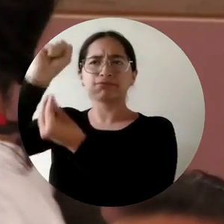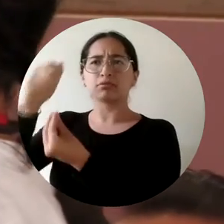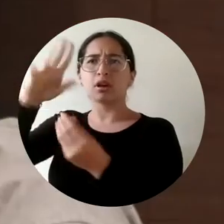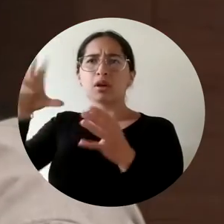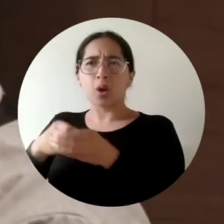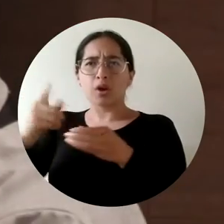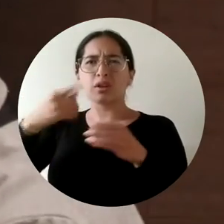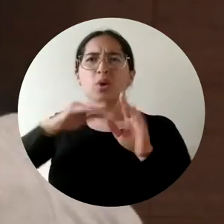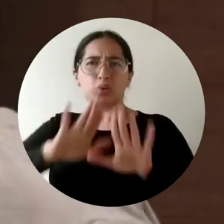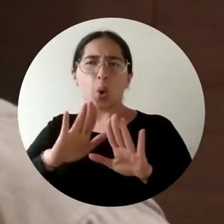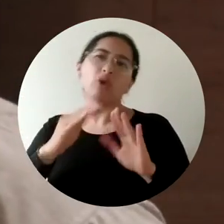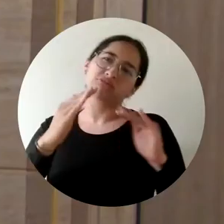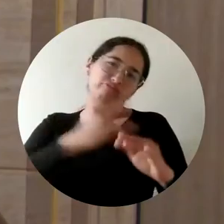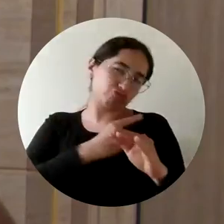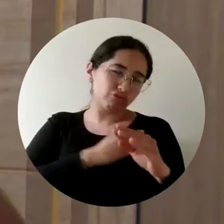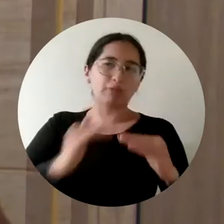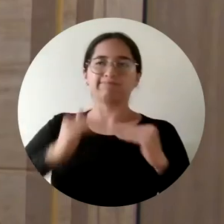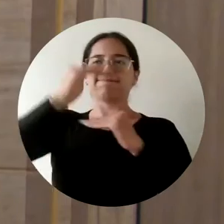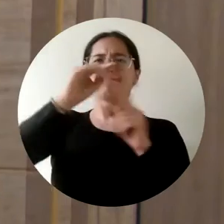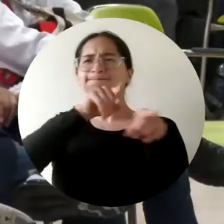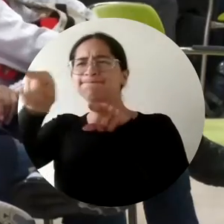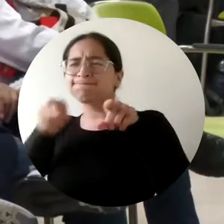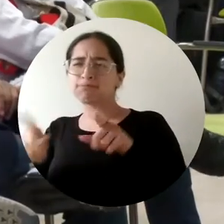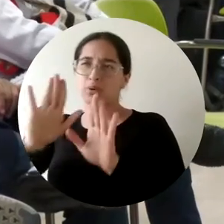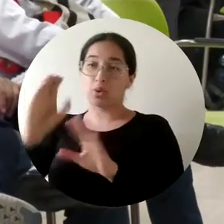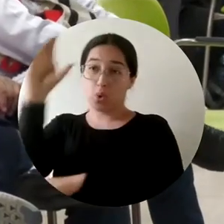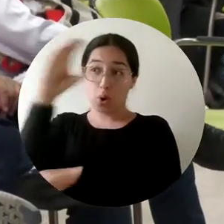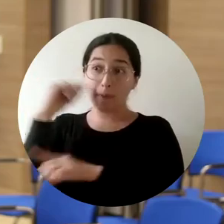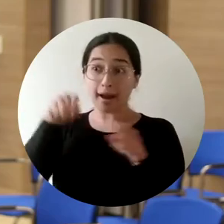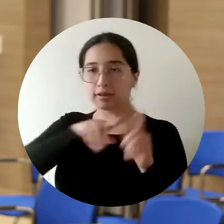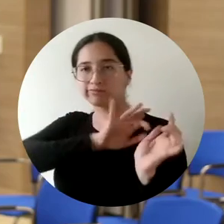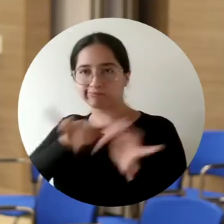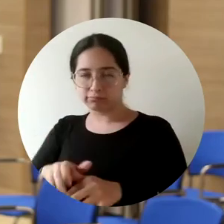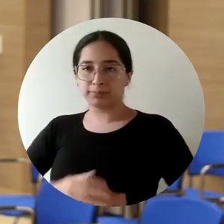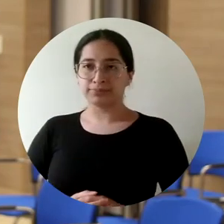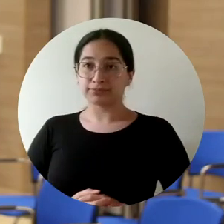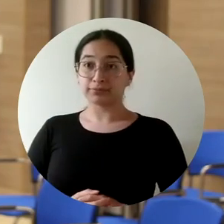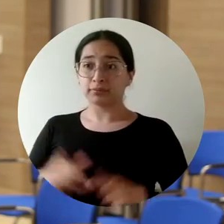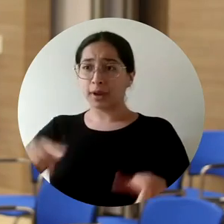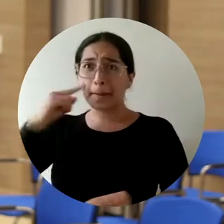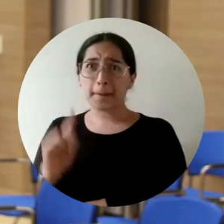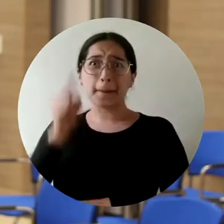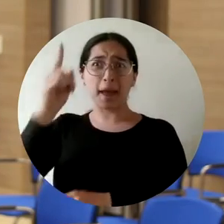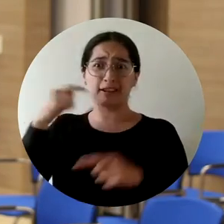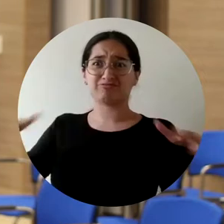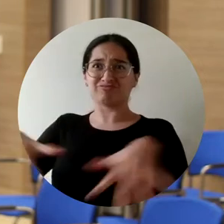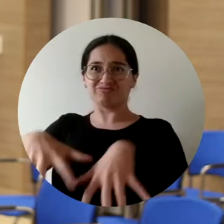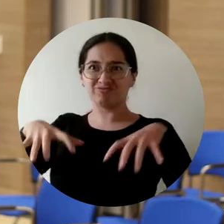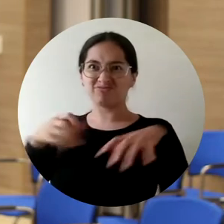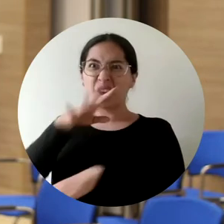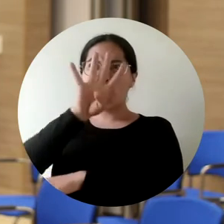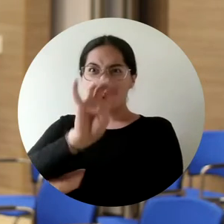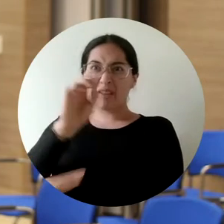sindicales de trabajadores conformadas en instituciones de educación superior de Colombia. Primera vez en la historia de Sintra